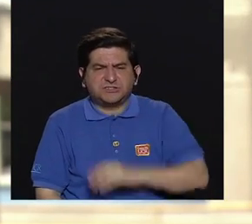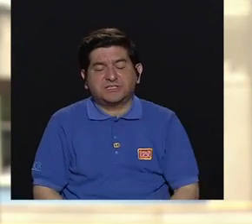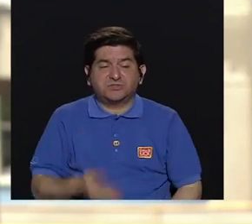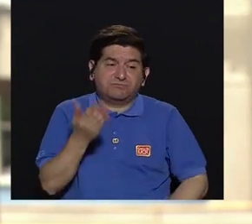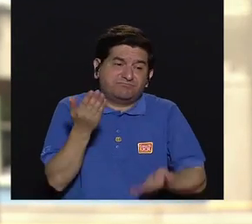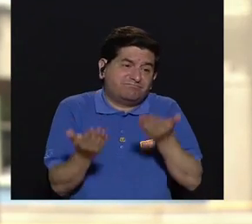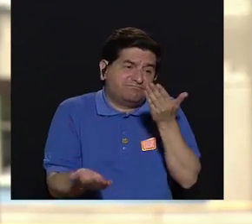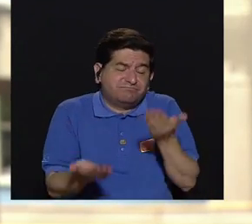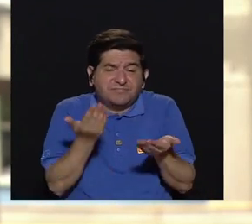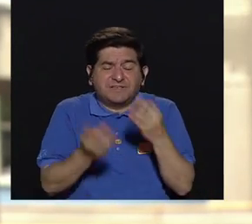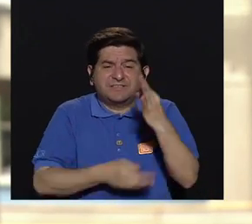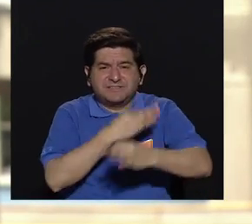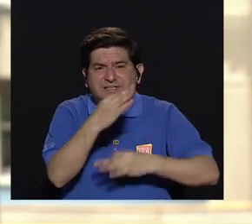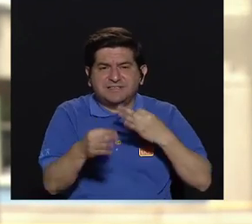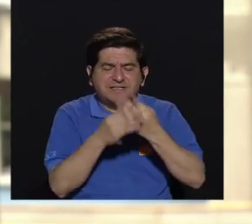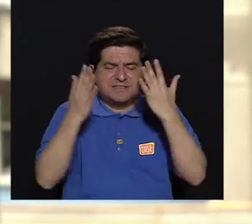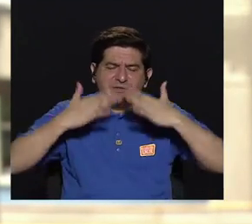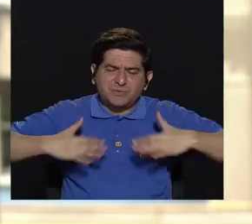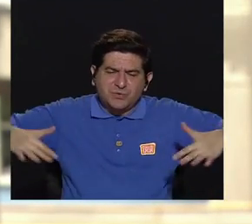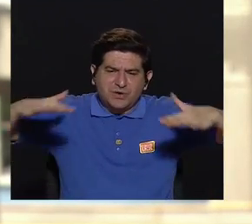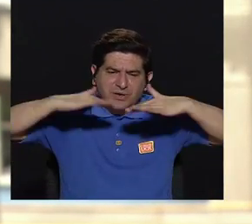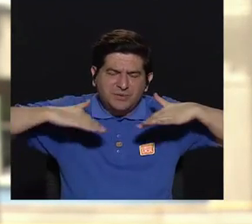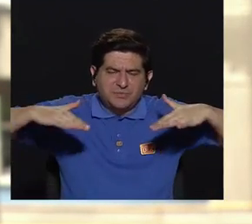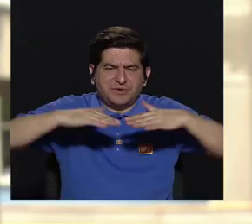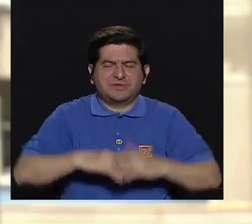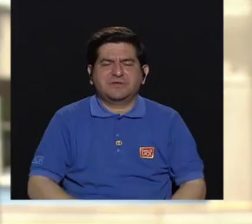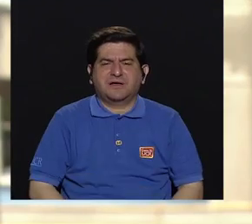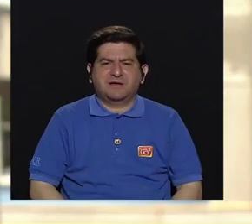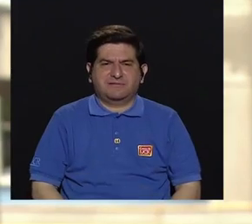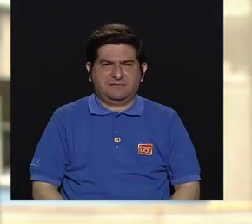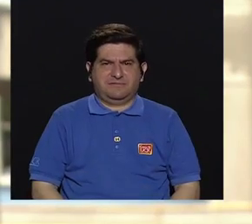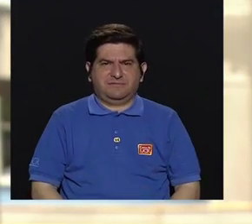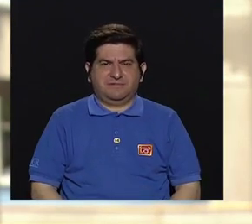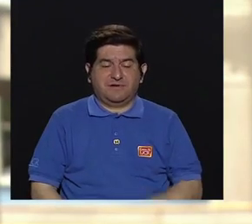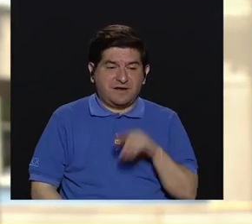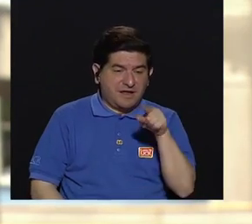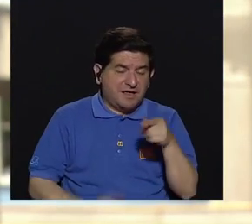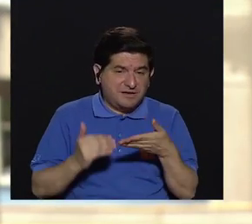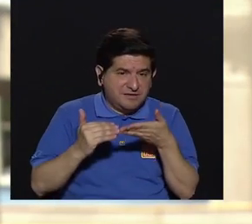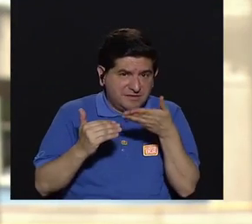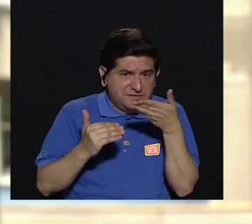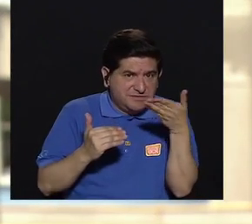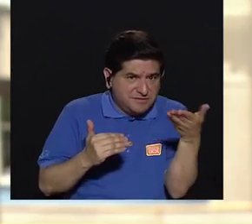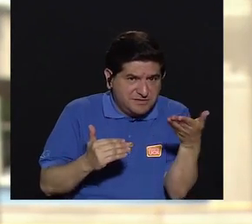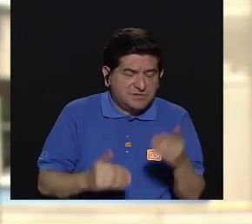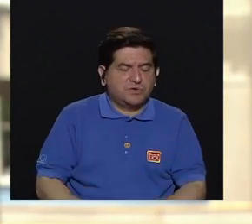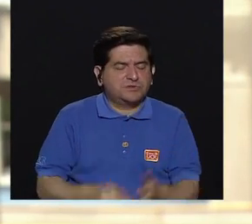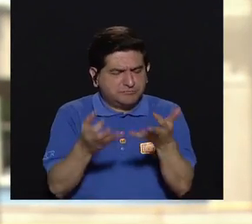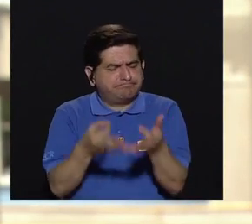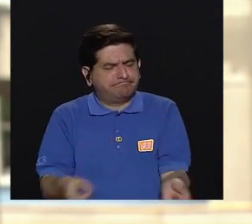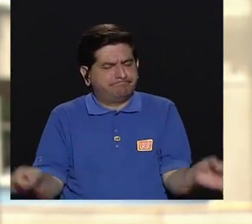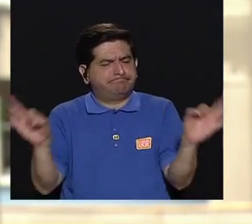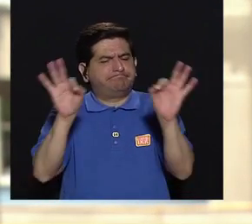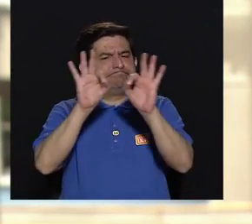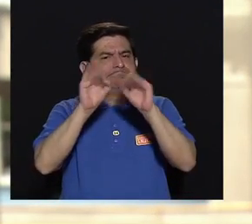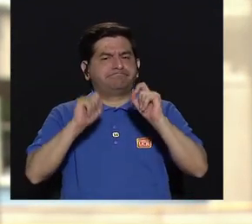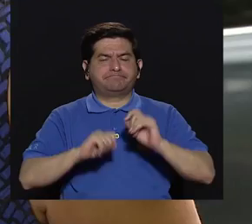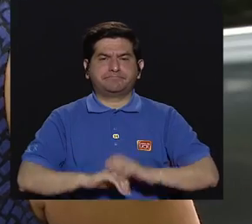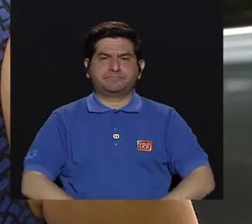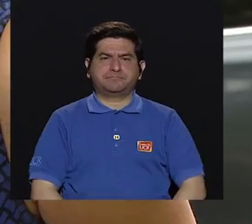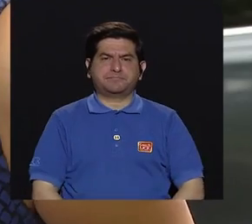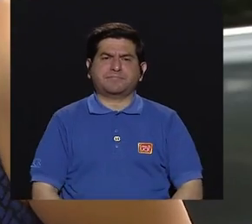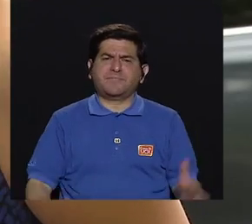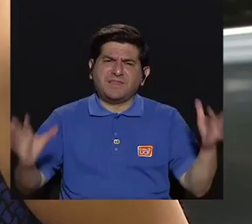a nivel ambiental, general. Todos esos elementos son muy importantes.